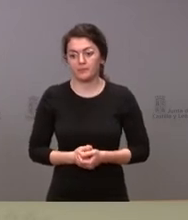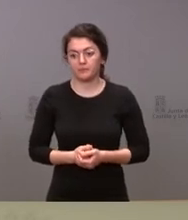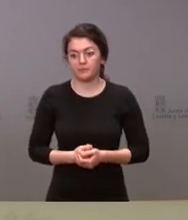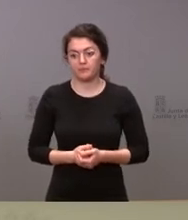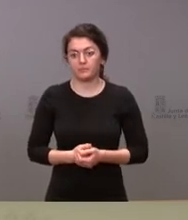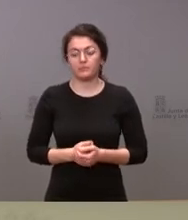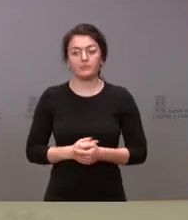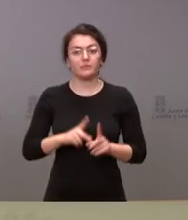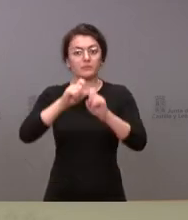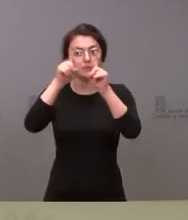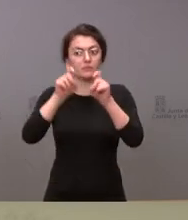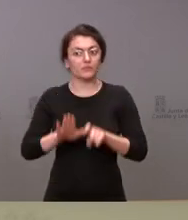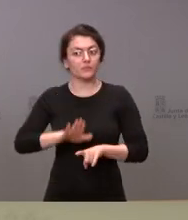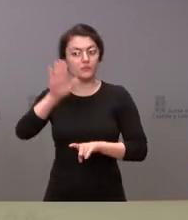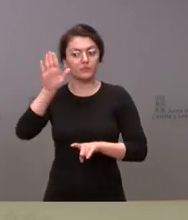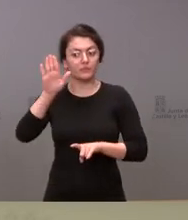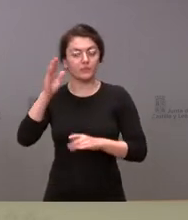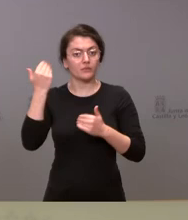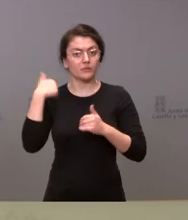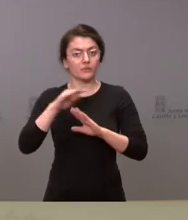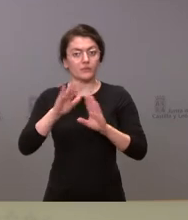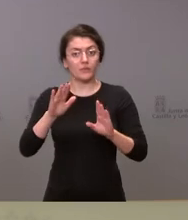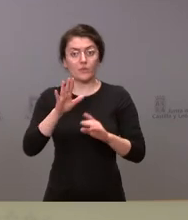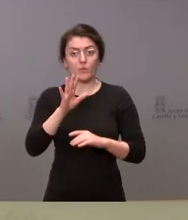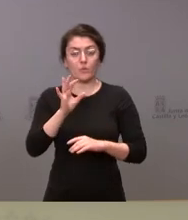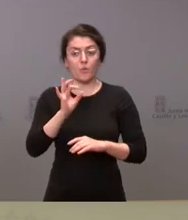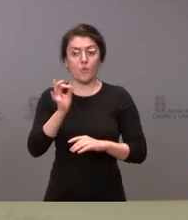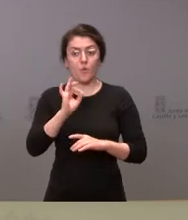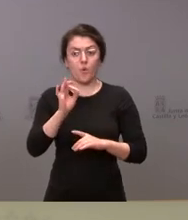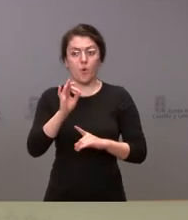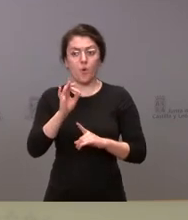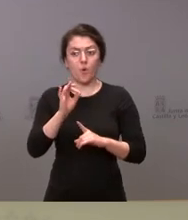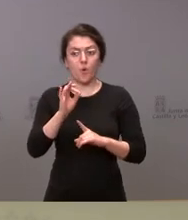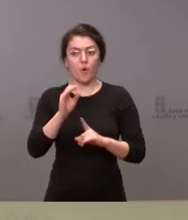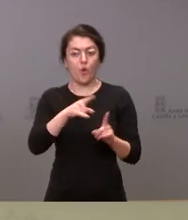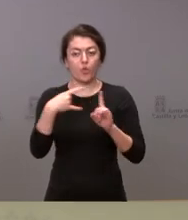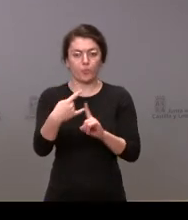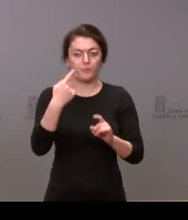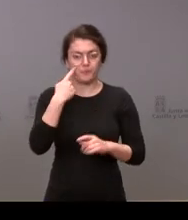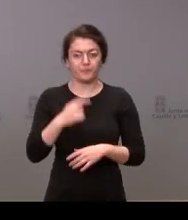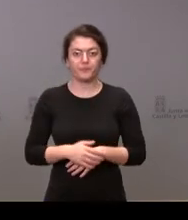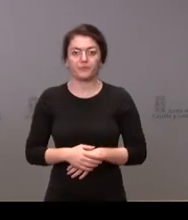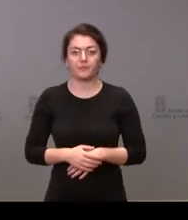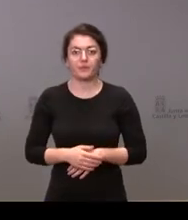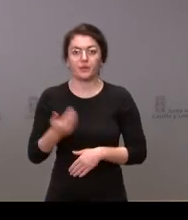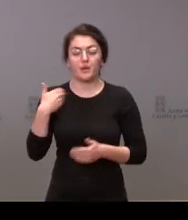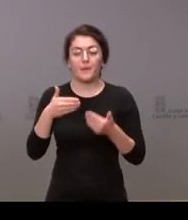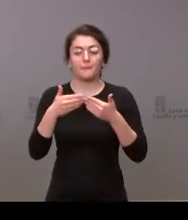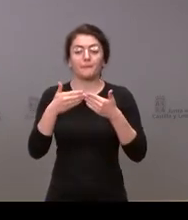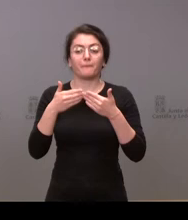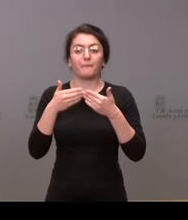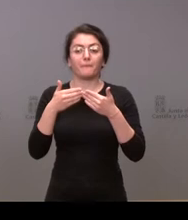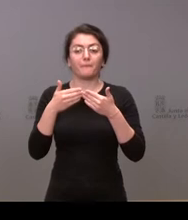alguna otra cuestión pues por vía telemática no hay algunas eso es vamos a comenzar ese turno de preguntas telemáticas